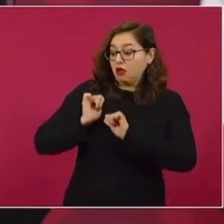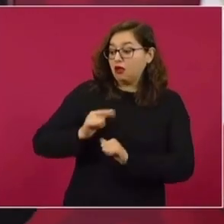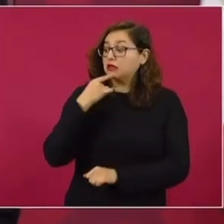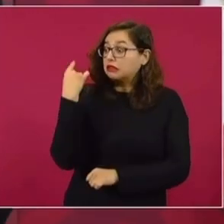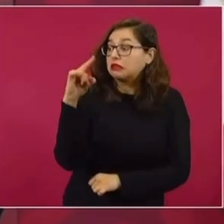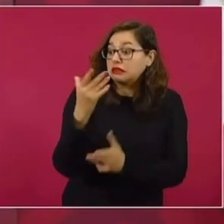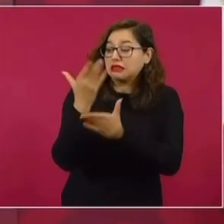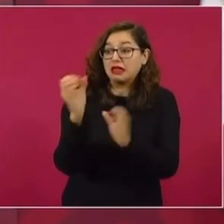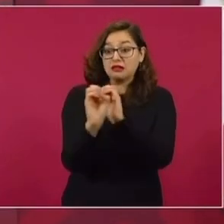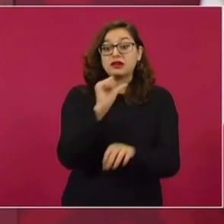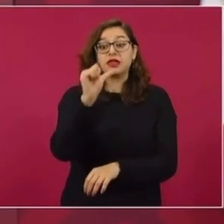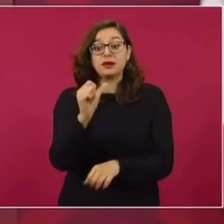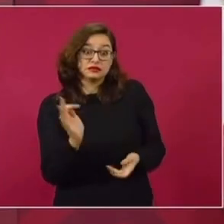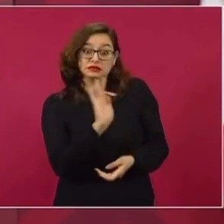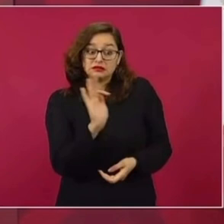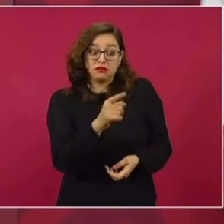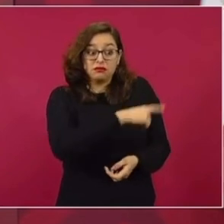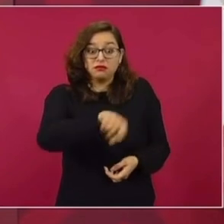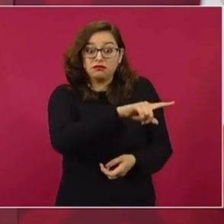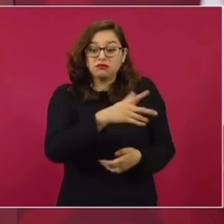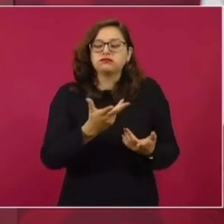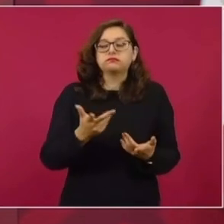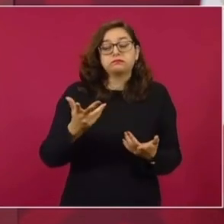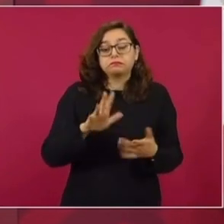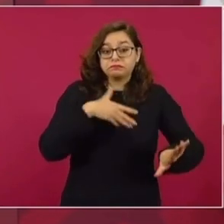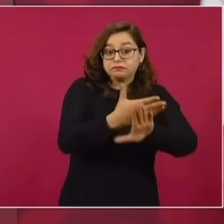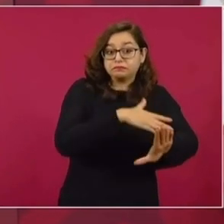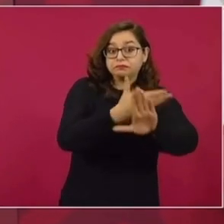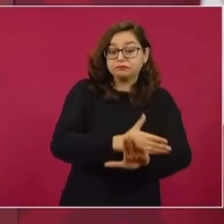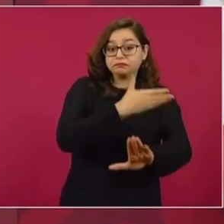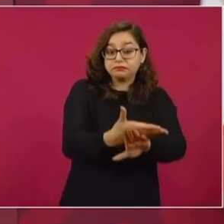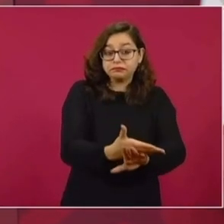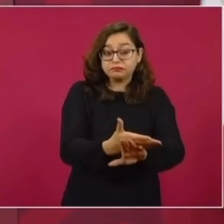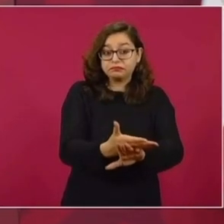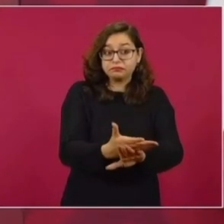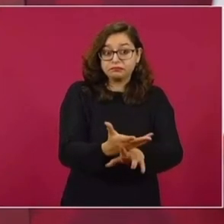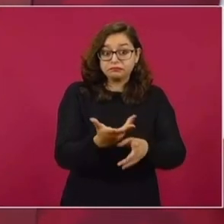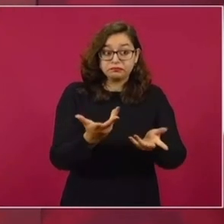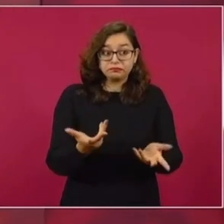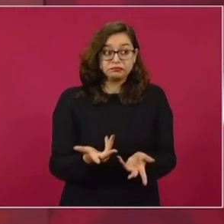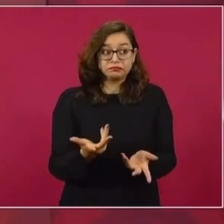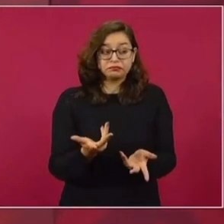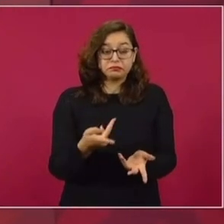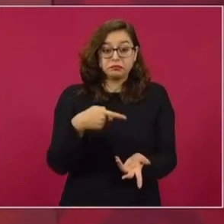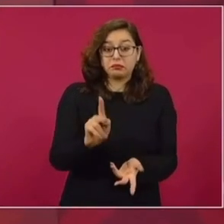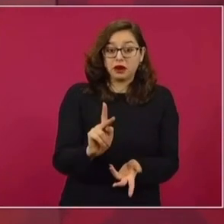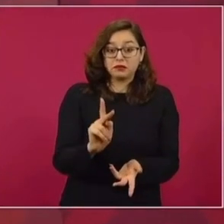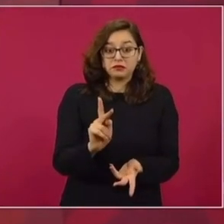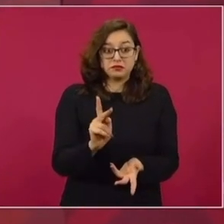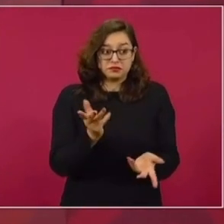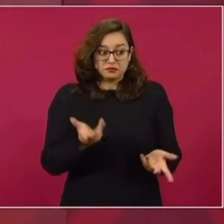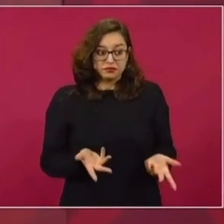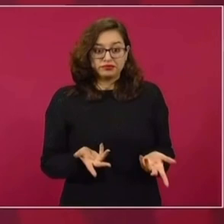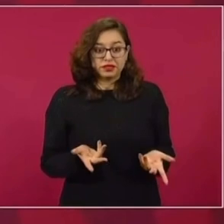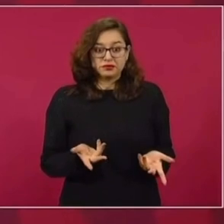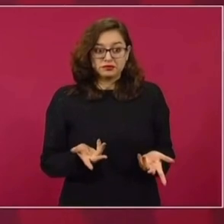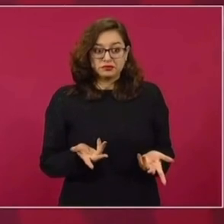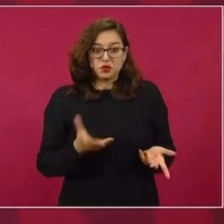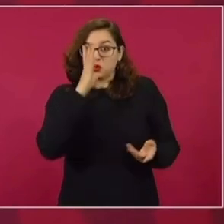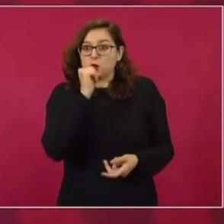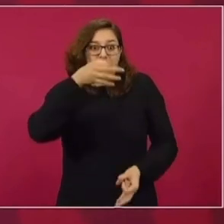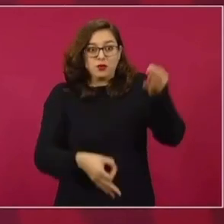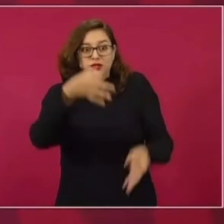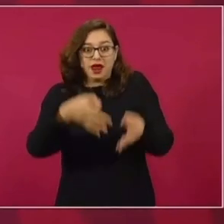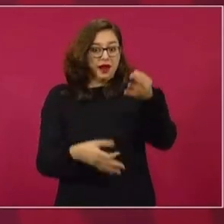pueden echar a andar y no se actuaría con